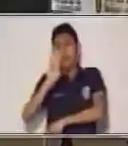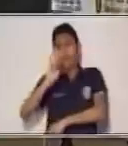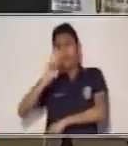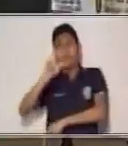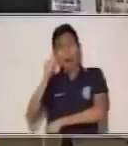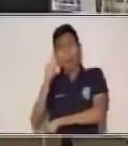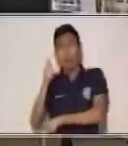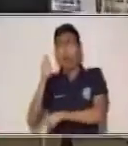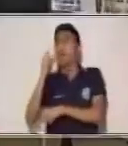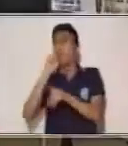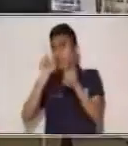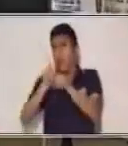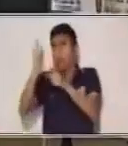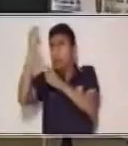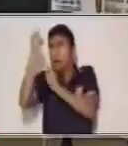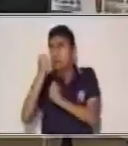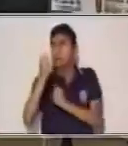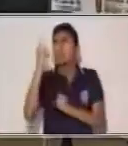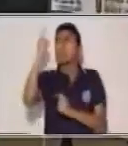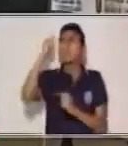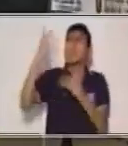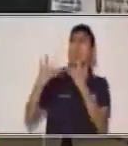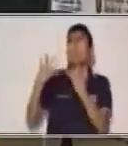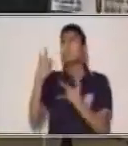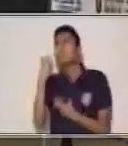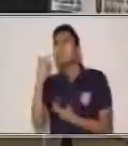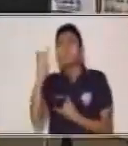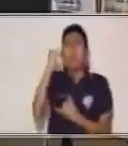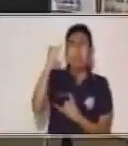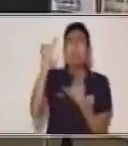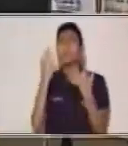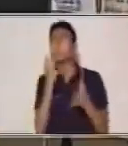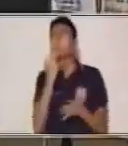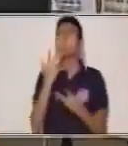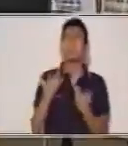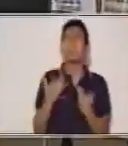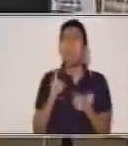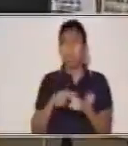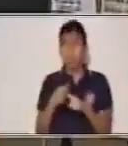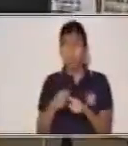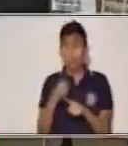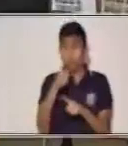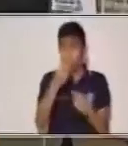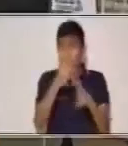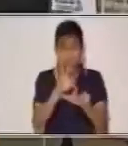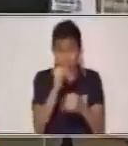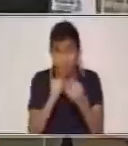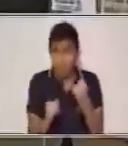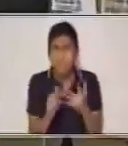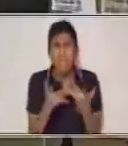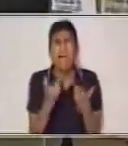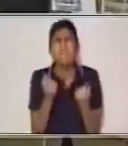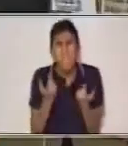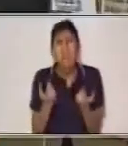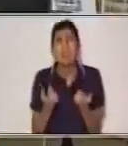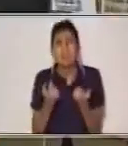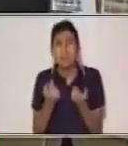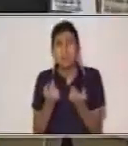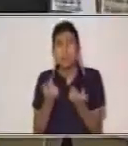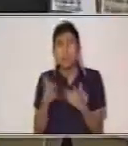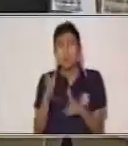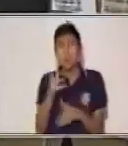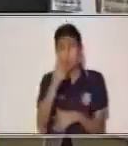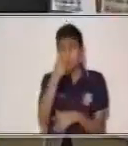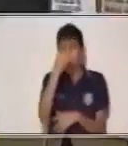muy bien. Entonces, cuando hayas terminado, no olvides que todos tus trabajos